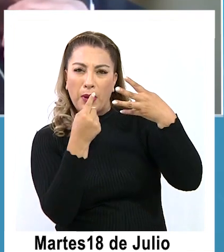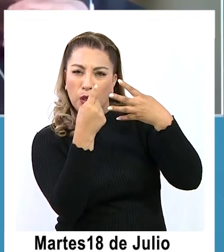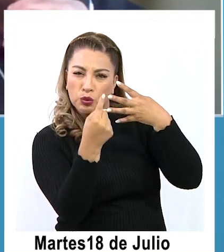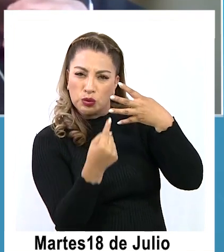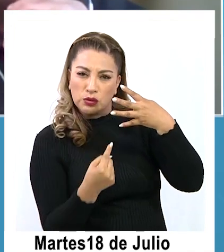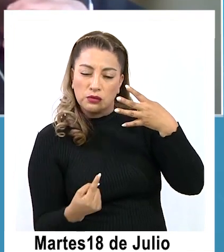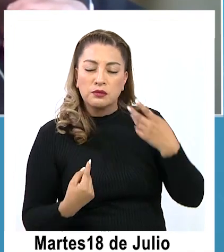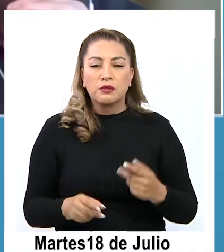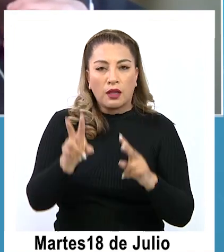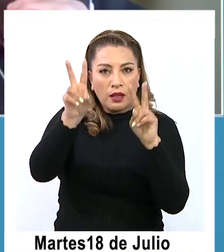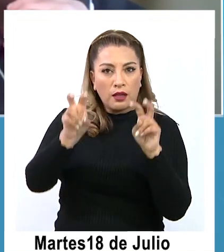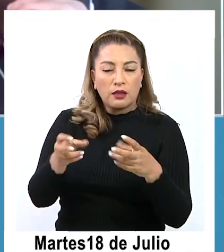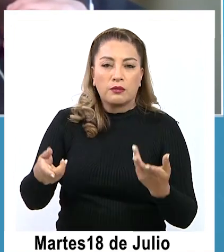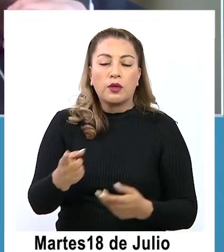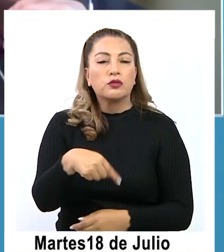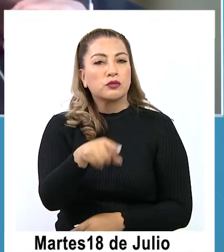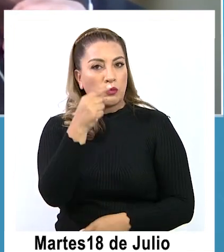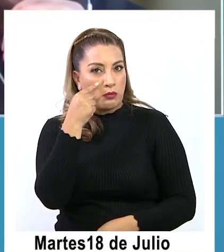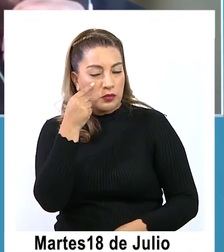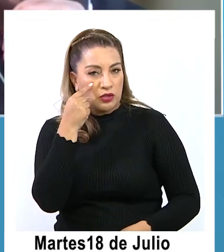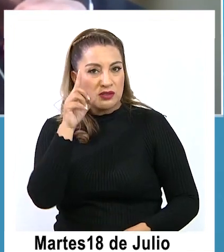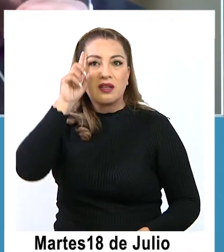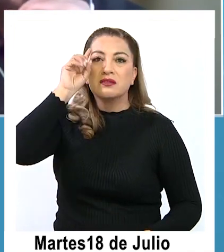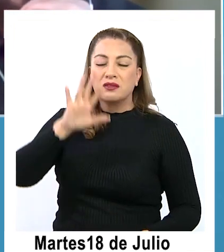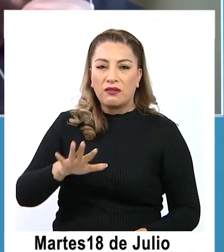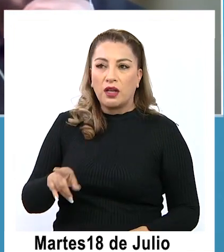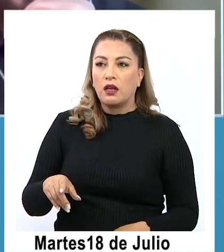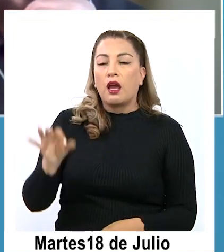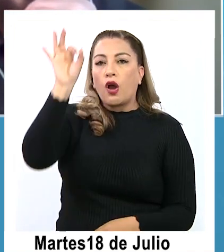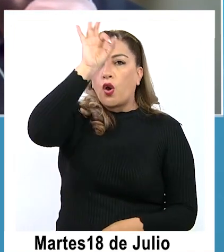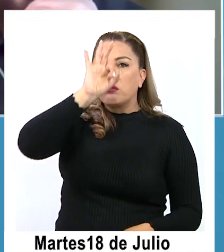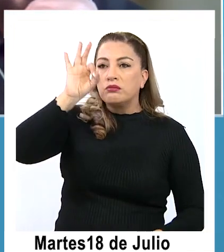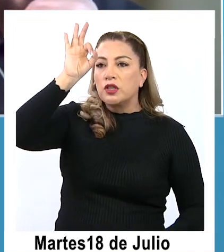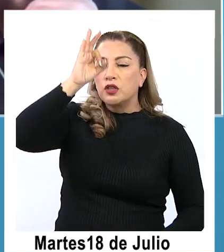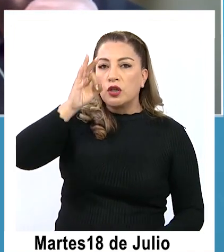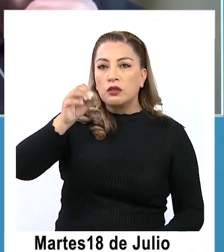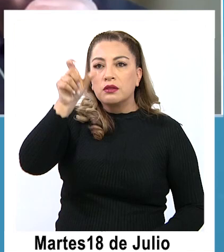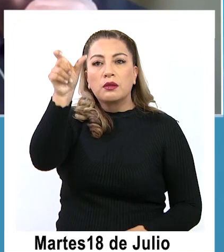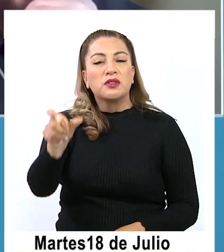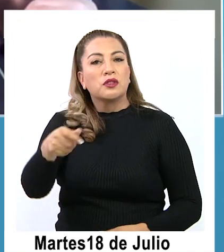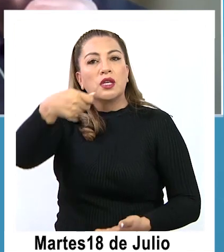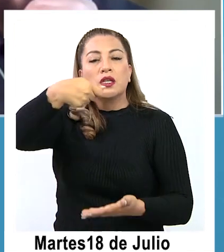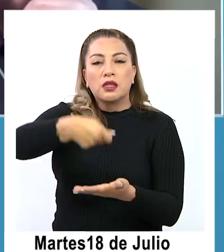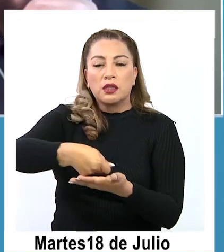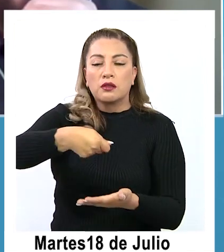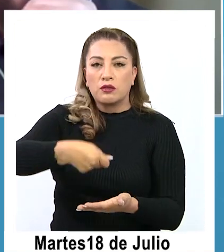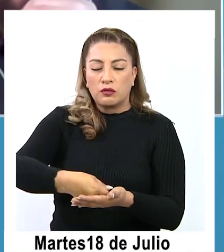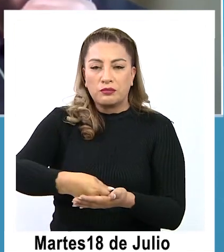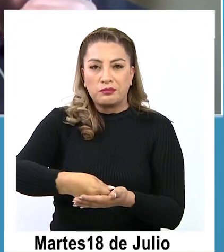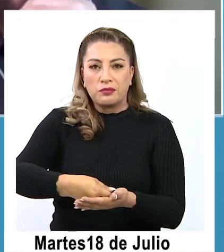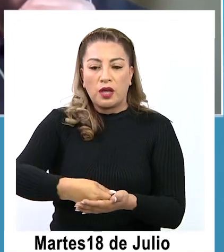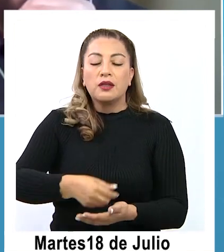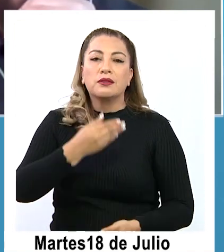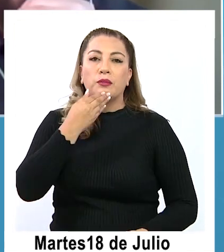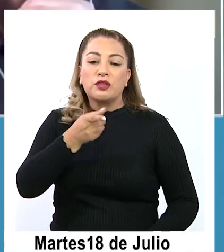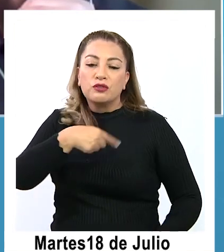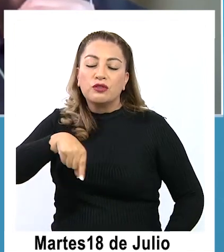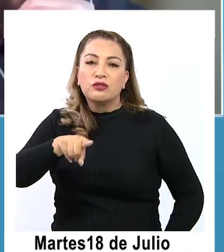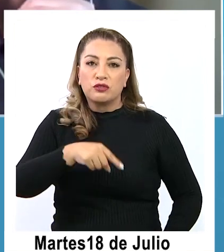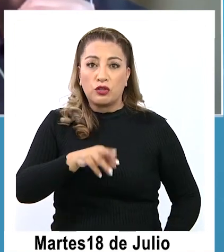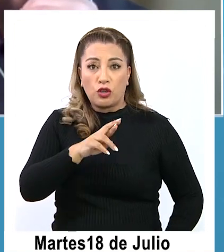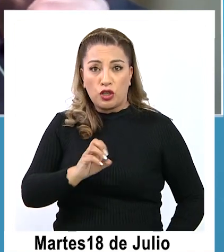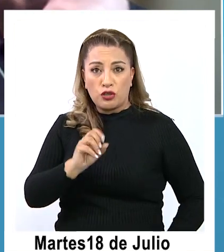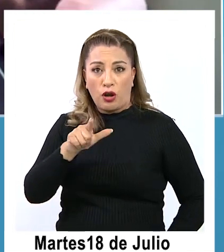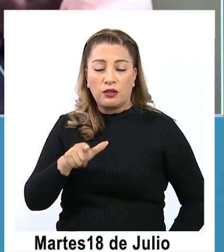van en el sentido de conocer y saber cuáles son las sensaciones que tiene el consumidor frente a las facultades que nosotros tenemos y el